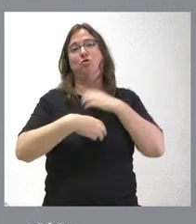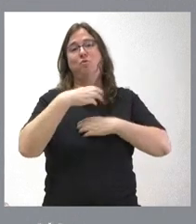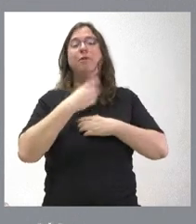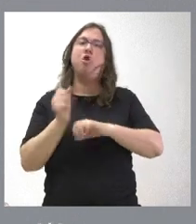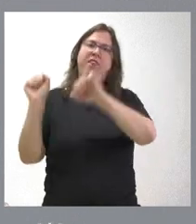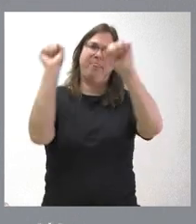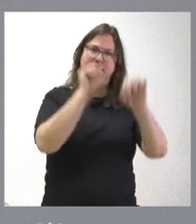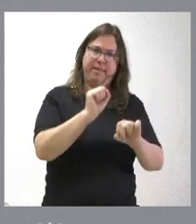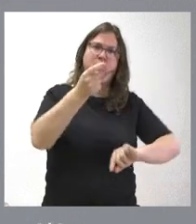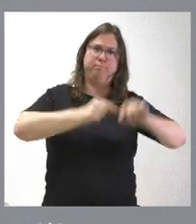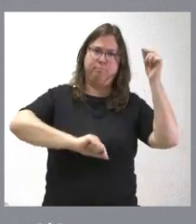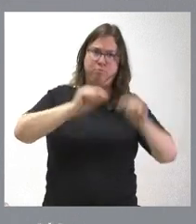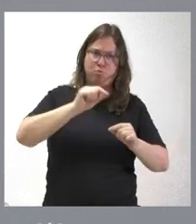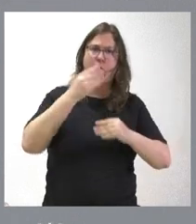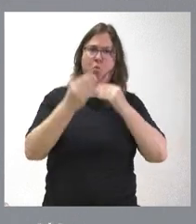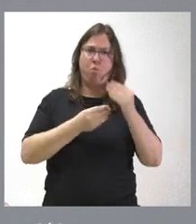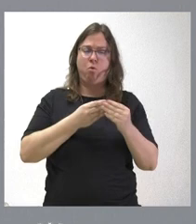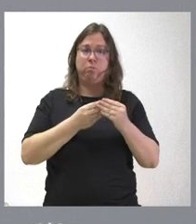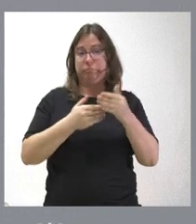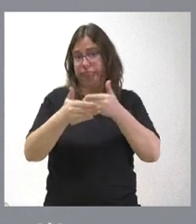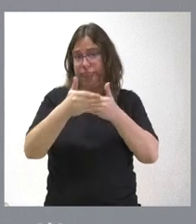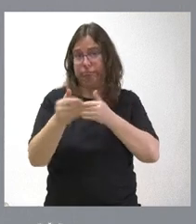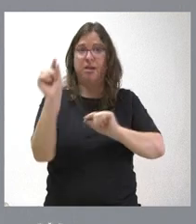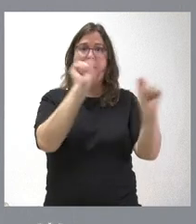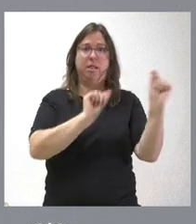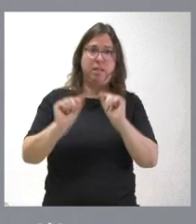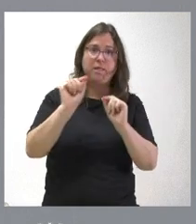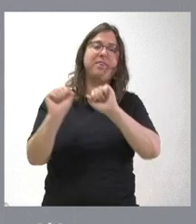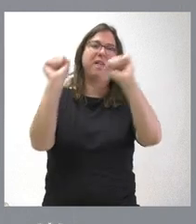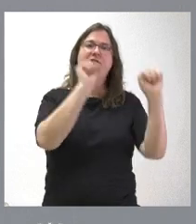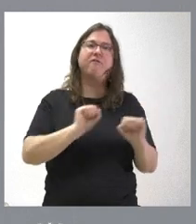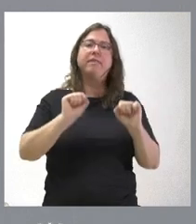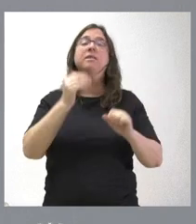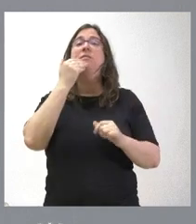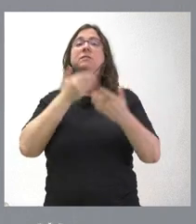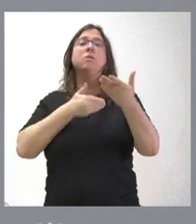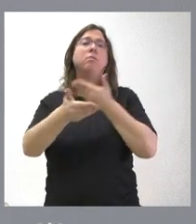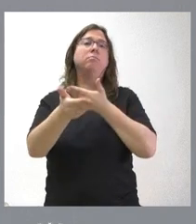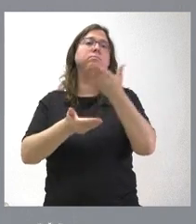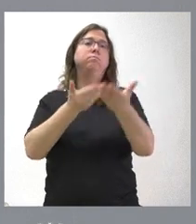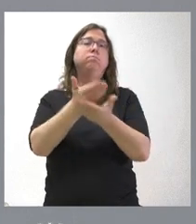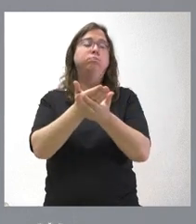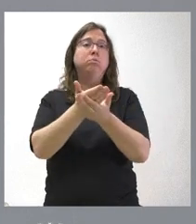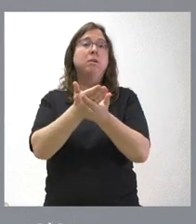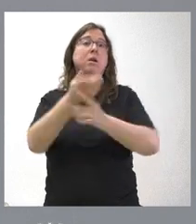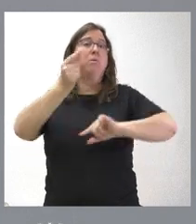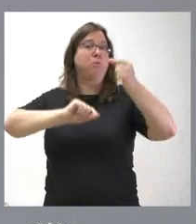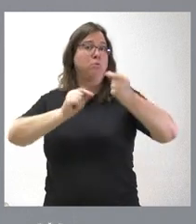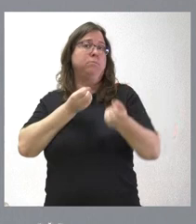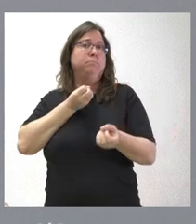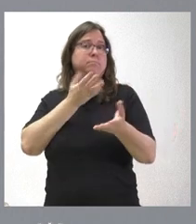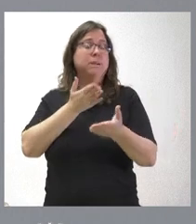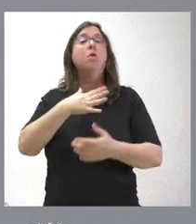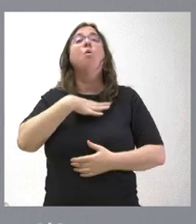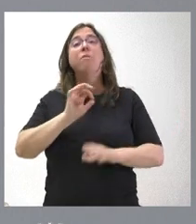presupuesto, lo defenderé en breve. Me remito a cuando se presentó el presupuesto ponerlo de manifiesto. Pero es verdad que